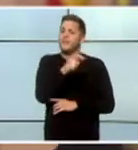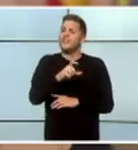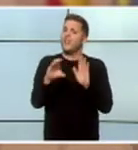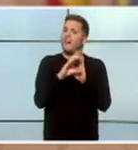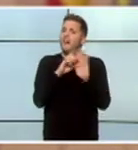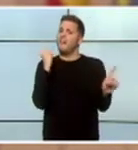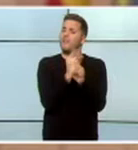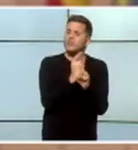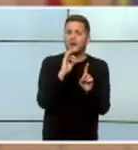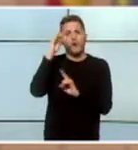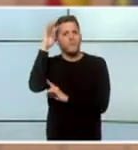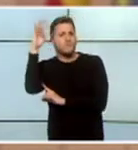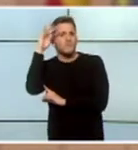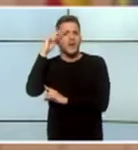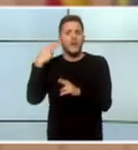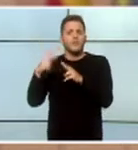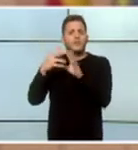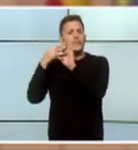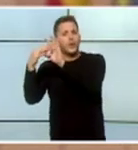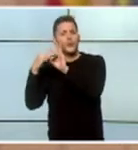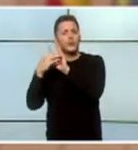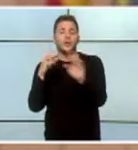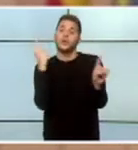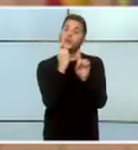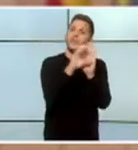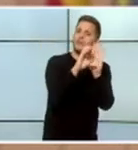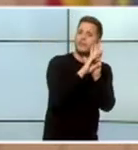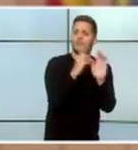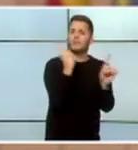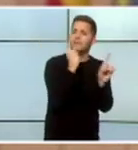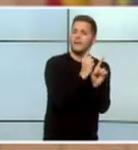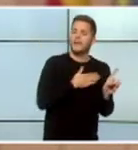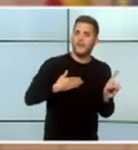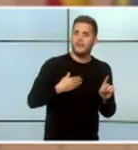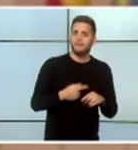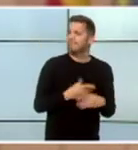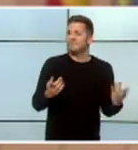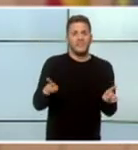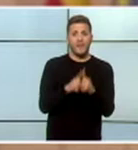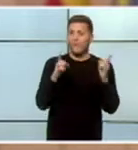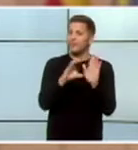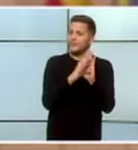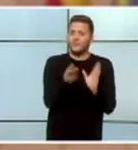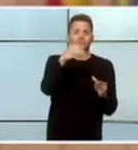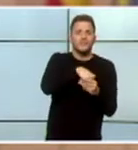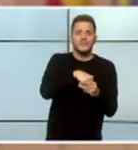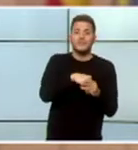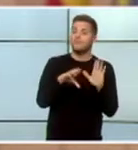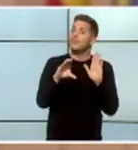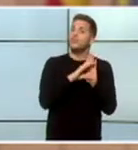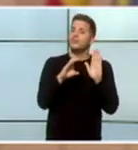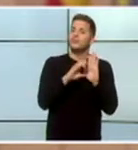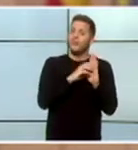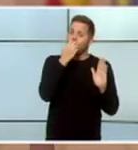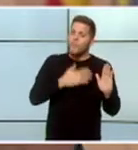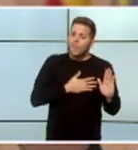su... ...idea política... ...acabar con nuestro sistema democrático... ...es una constitución generosa... ...por eso es muy fuerte...